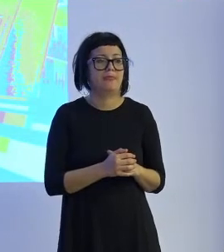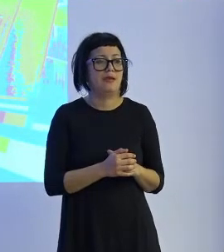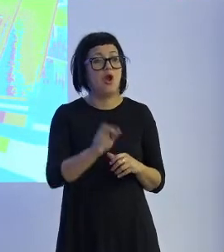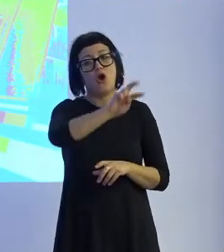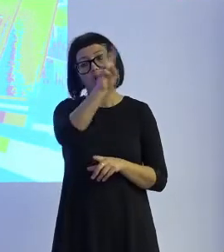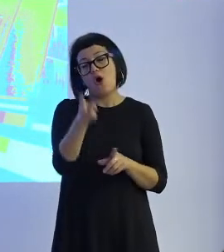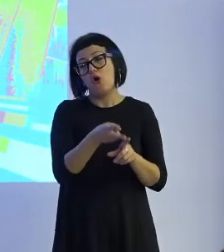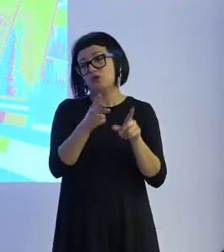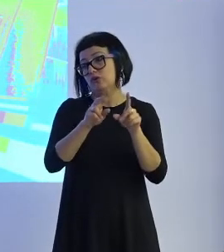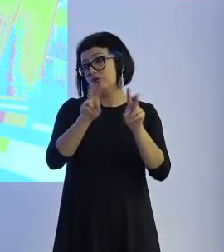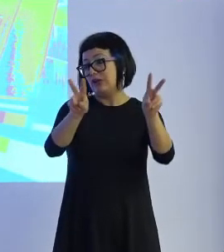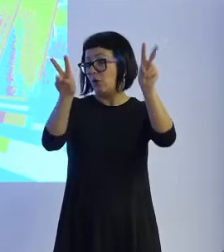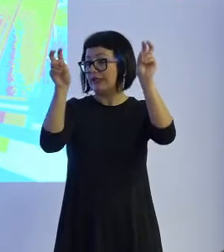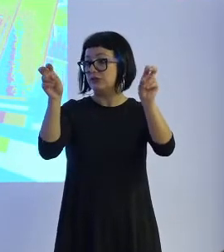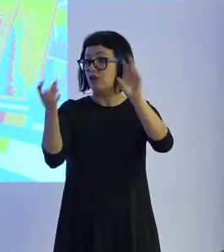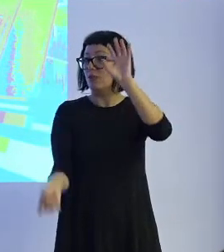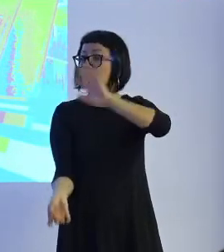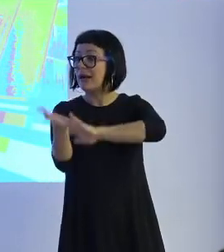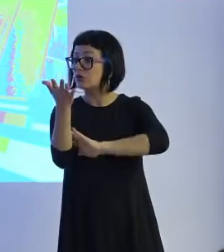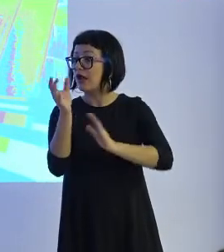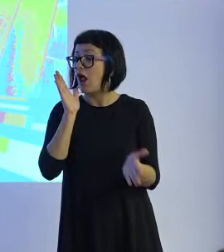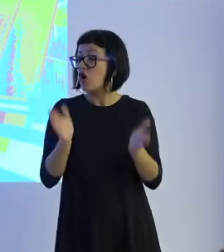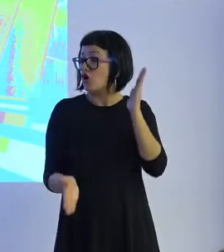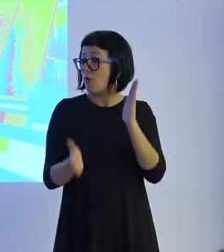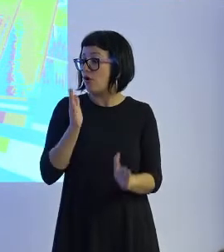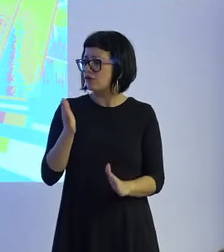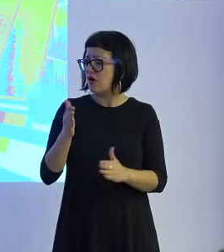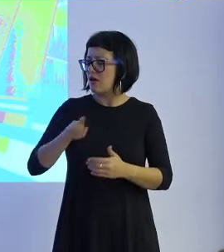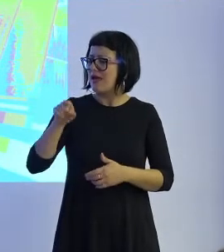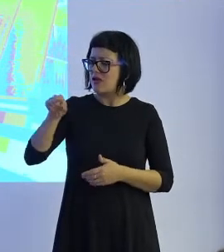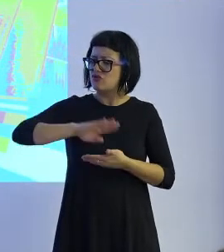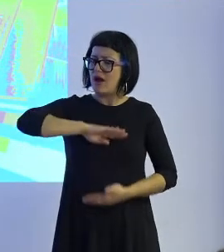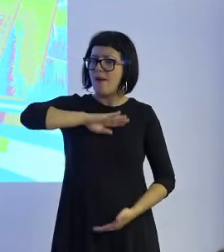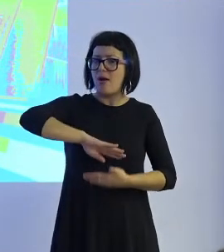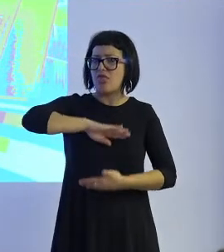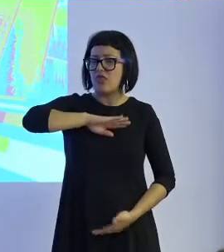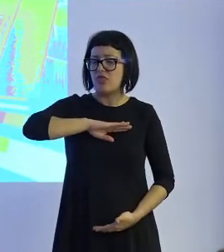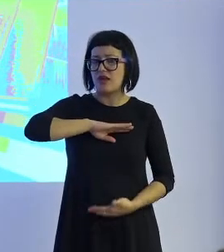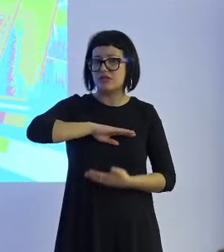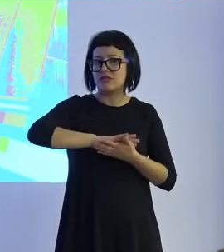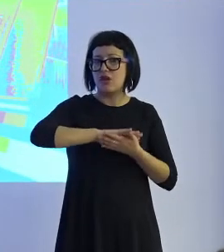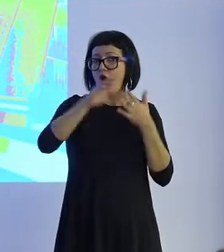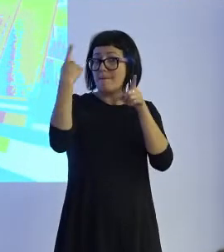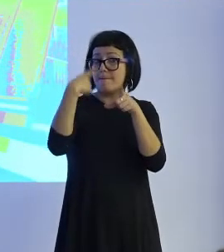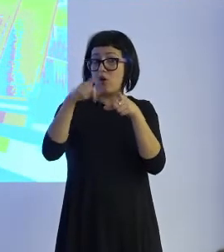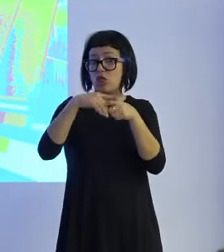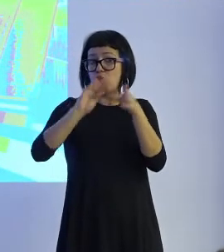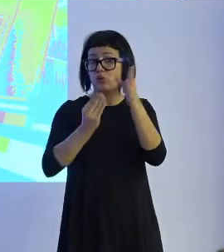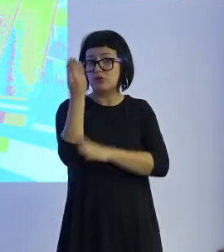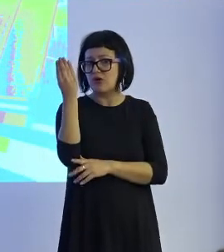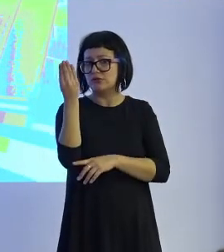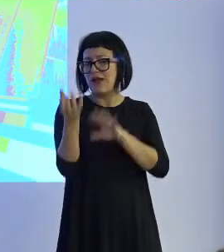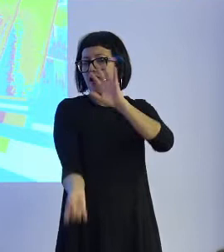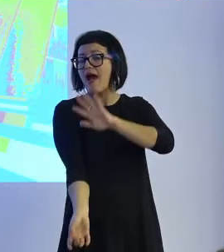Otra cuestión. ¿Van a generar, los robots van a ser capaces de generar productos que deban